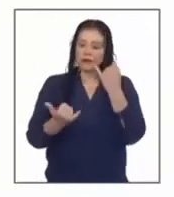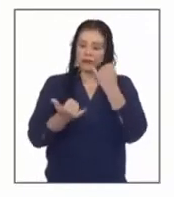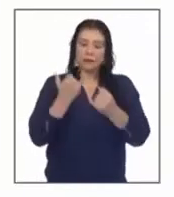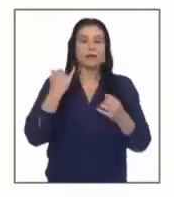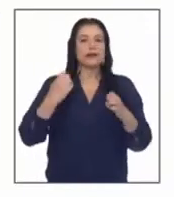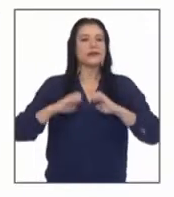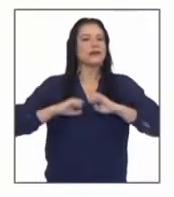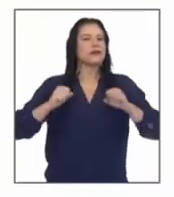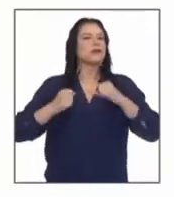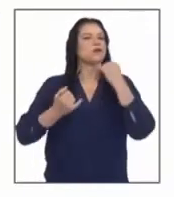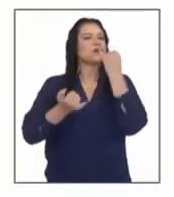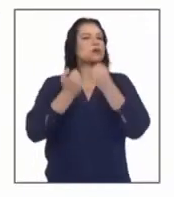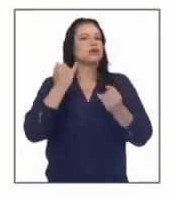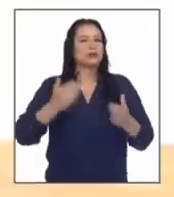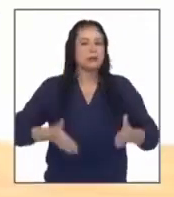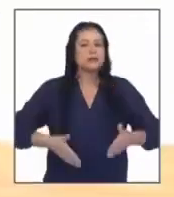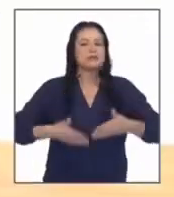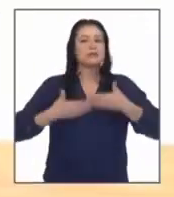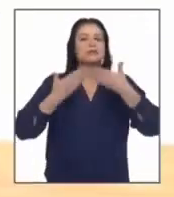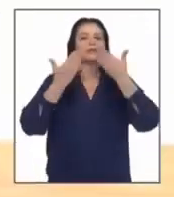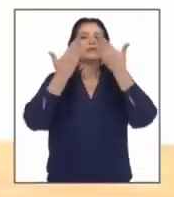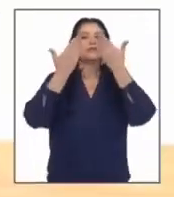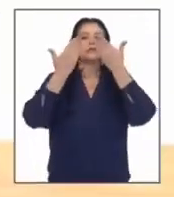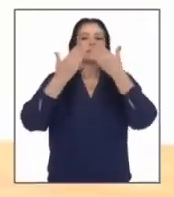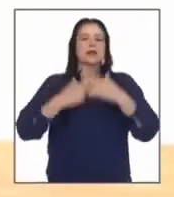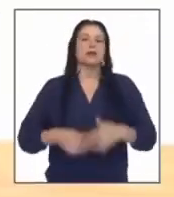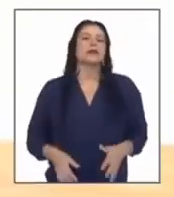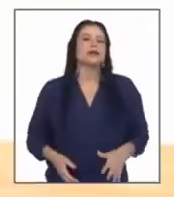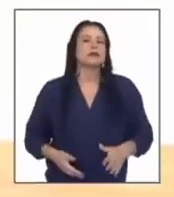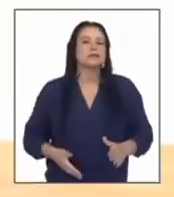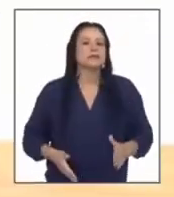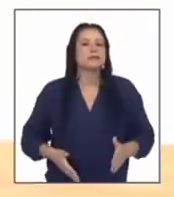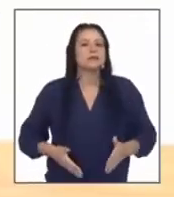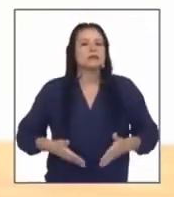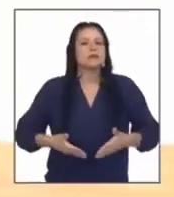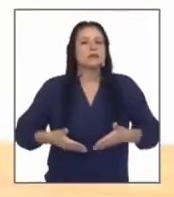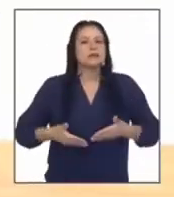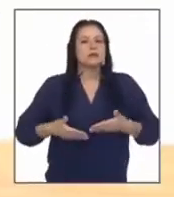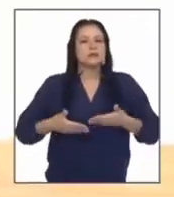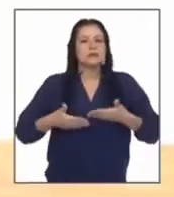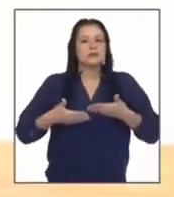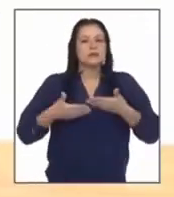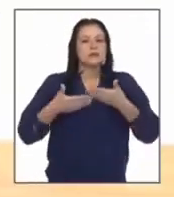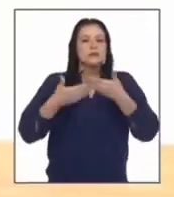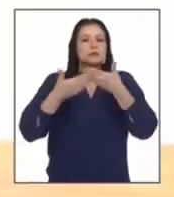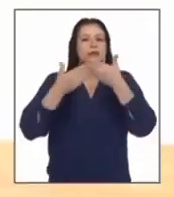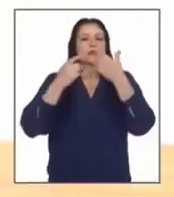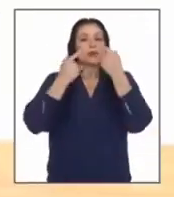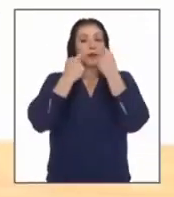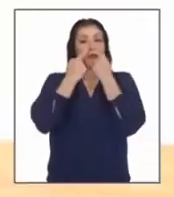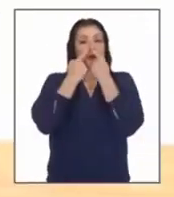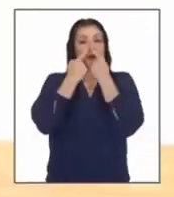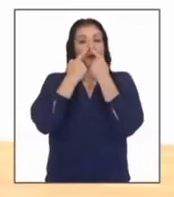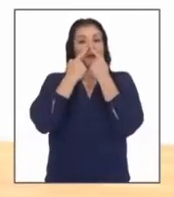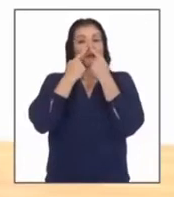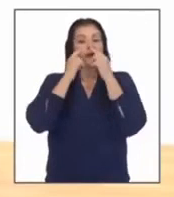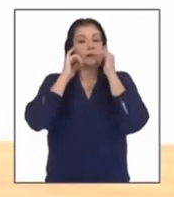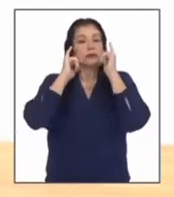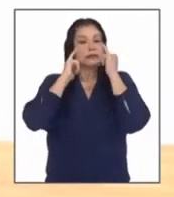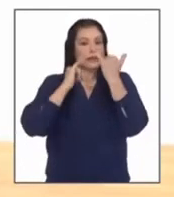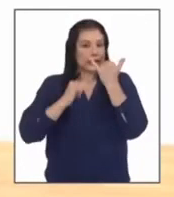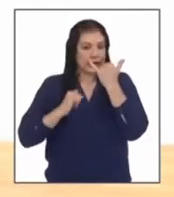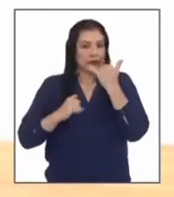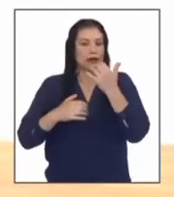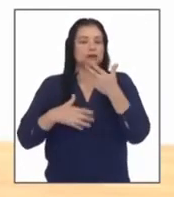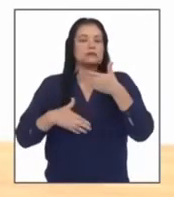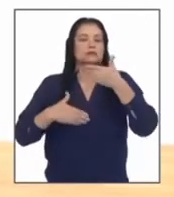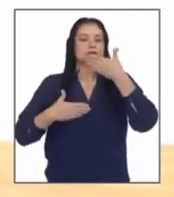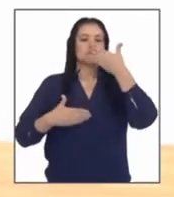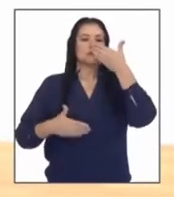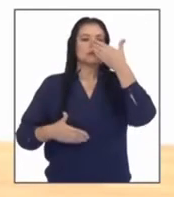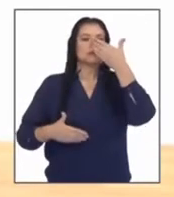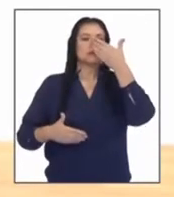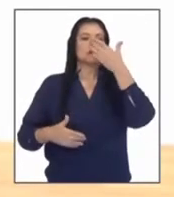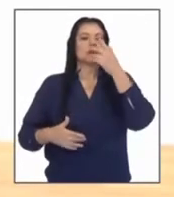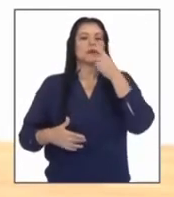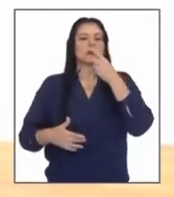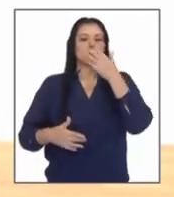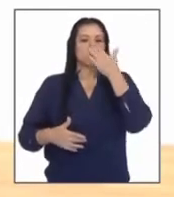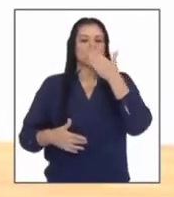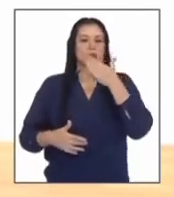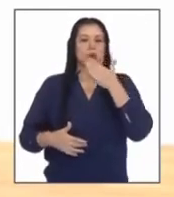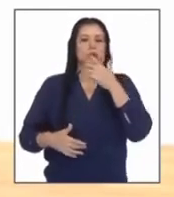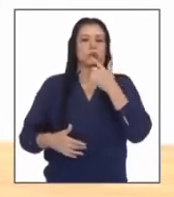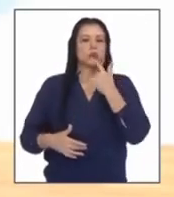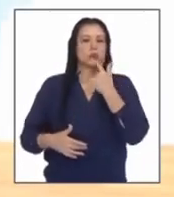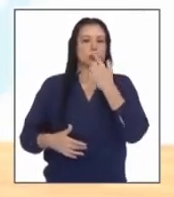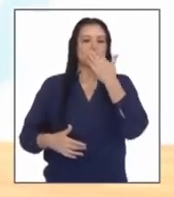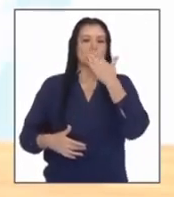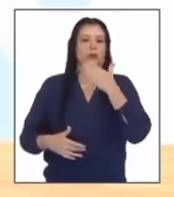ejercicio con una última respiración inhalamos grande por la nariz aguantamos eso es exhalo